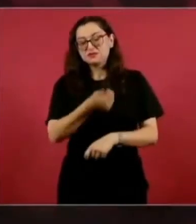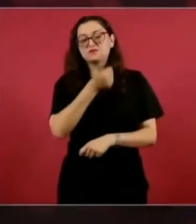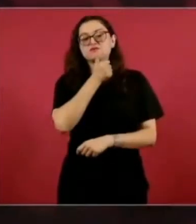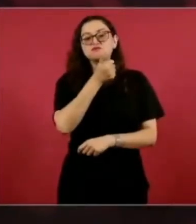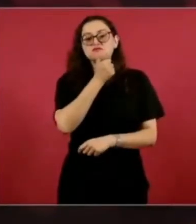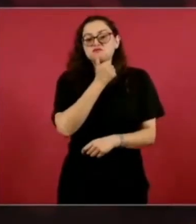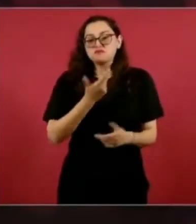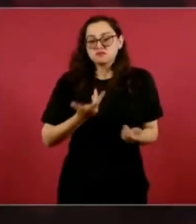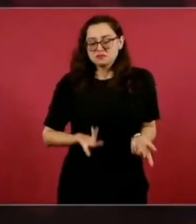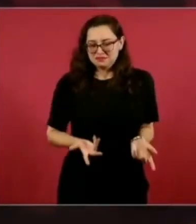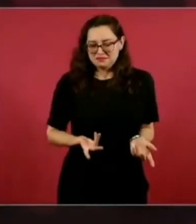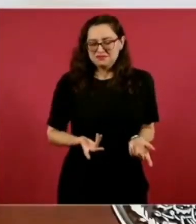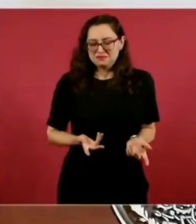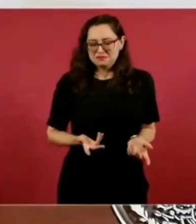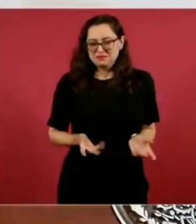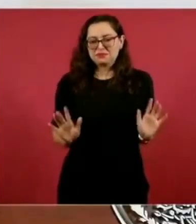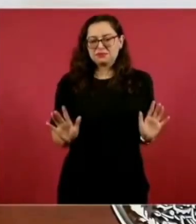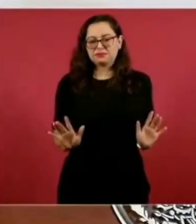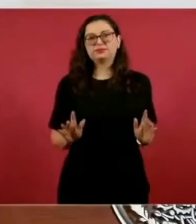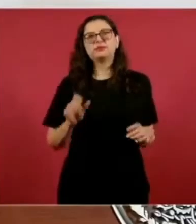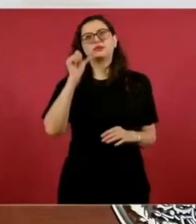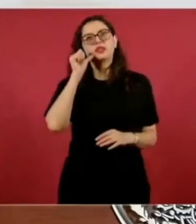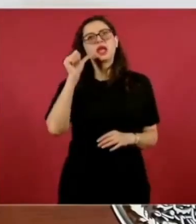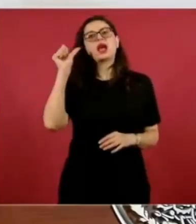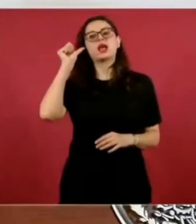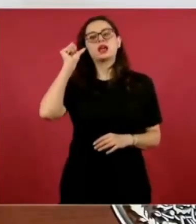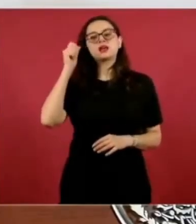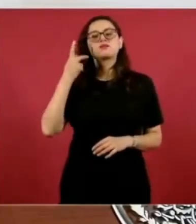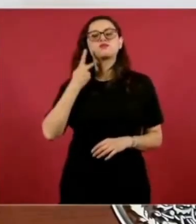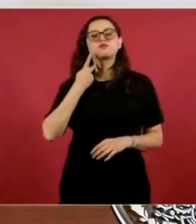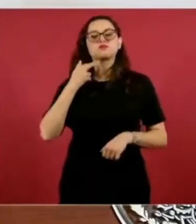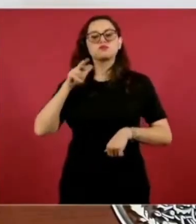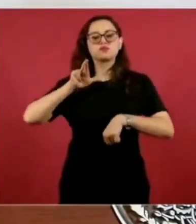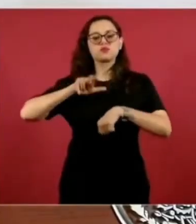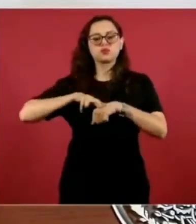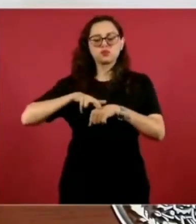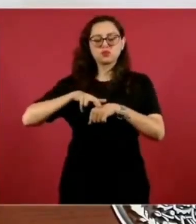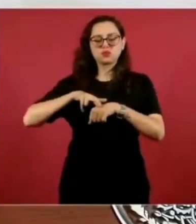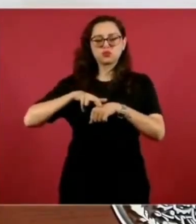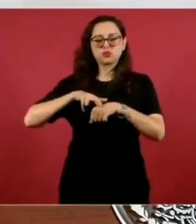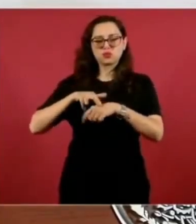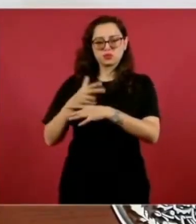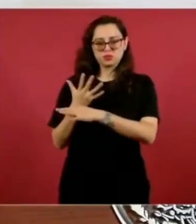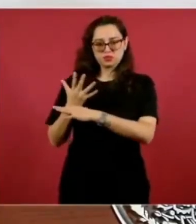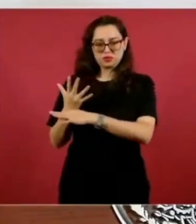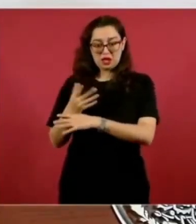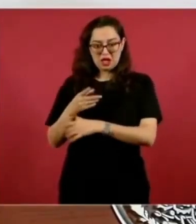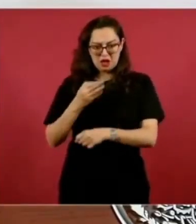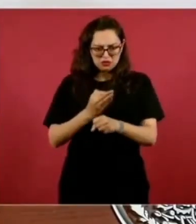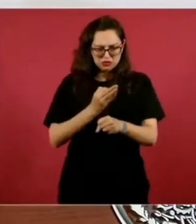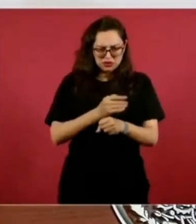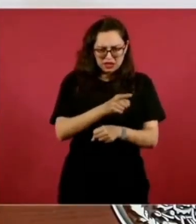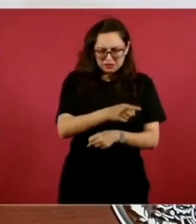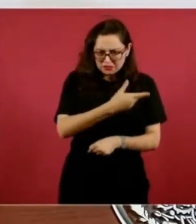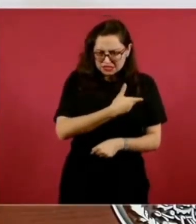se está hablando de un comunicado, ¿no?, del presidente. Sí,